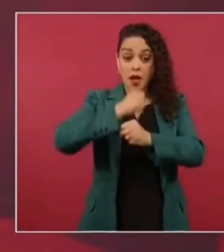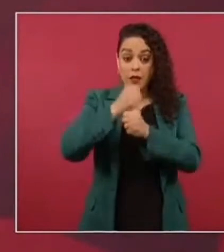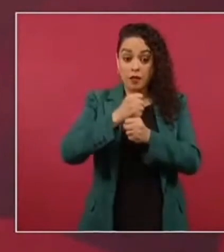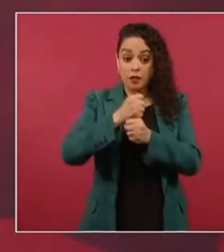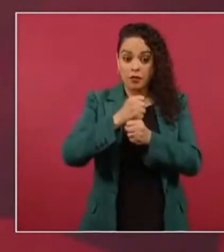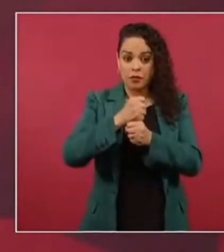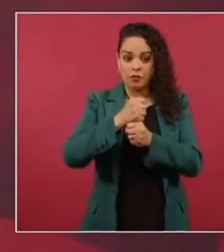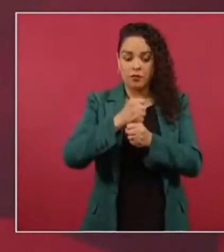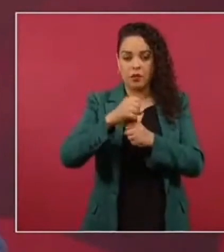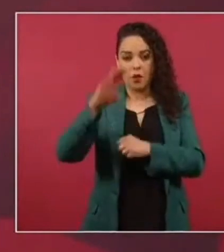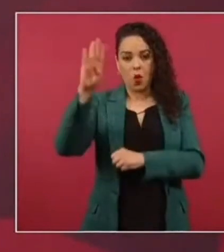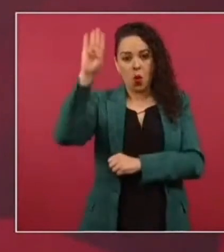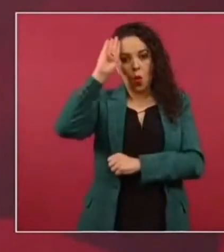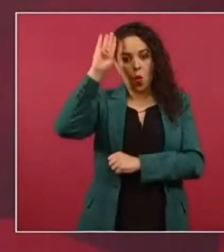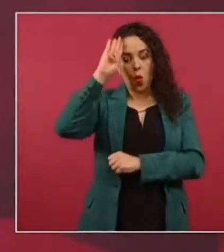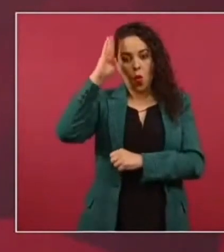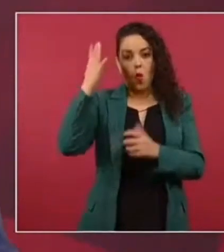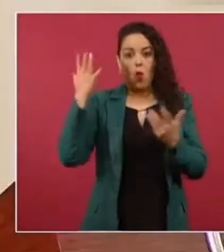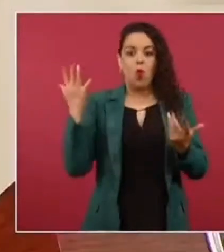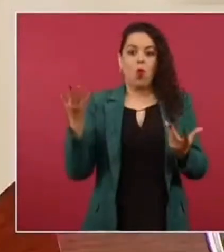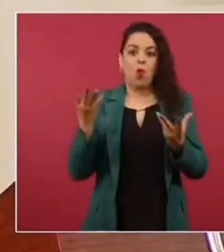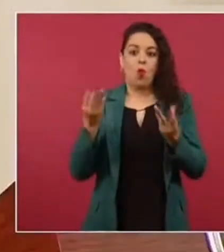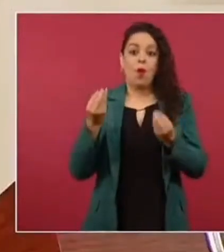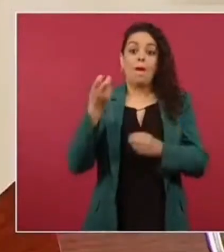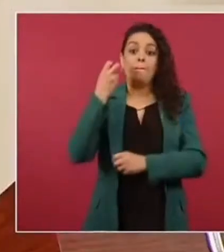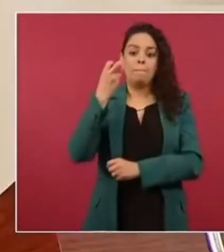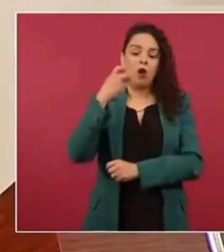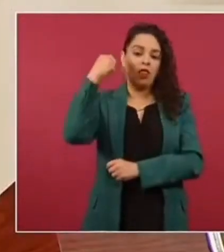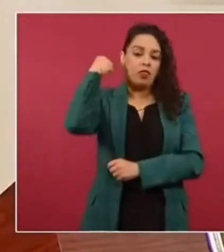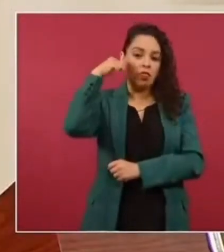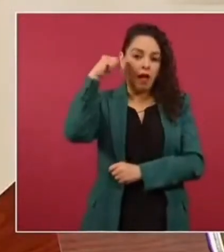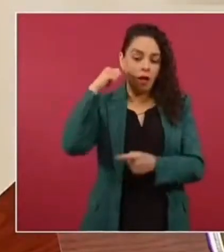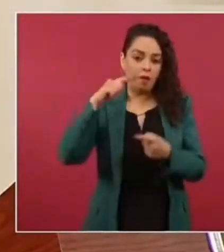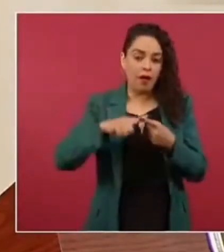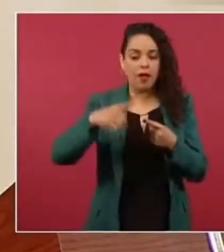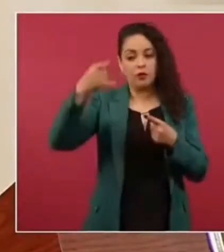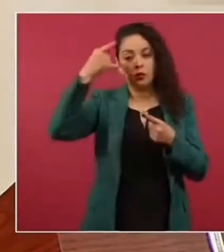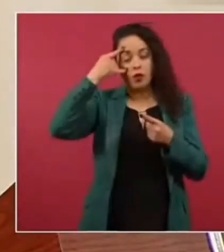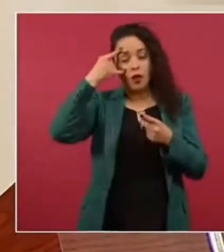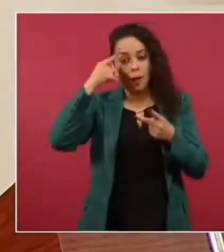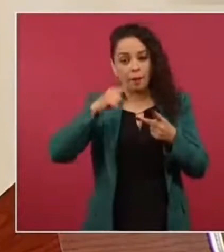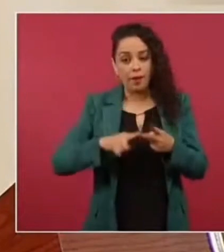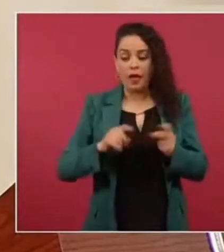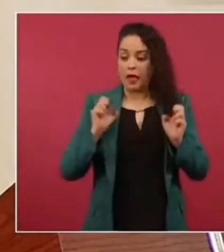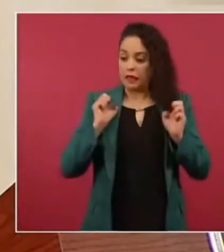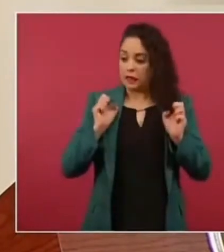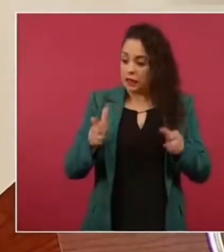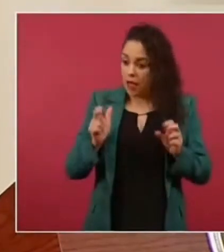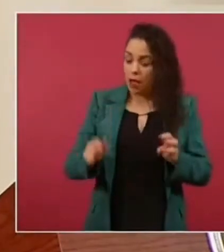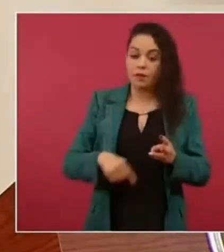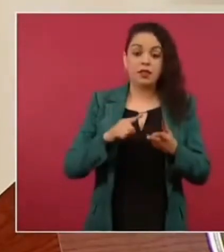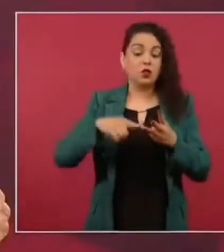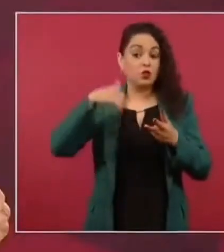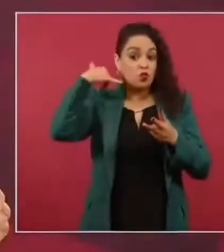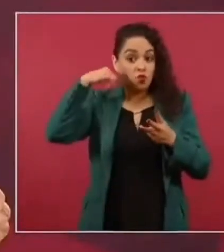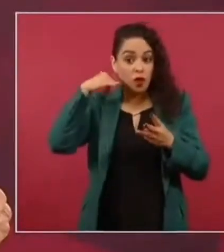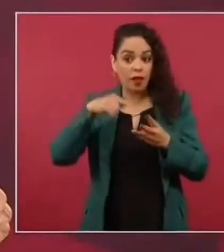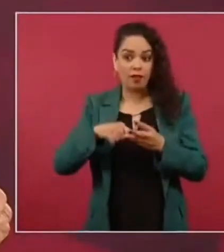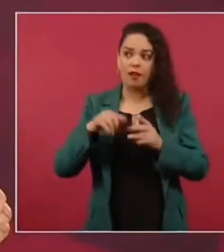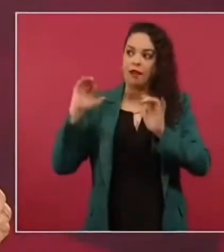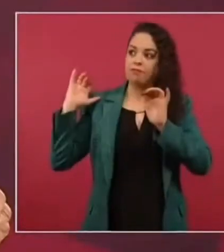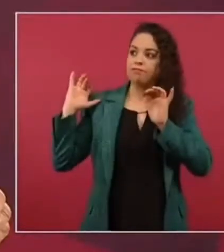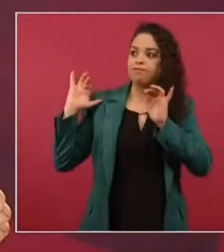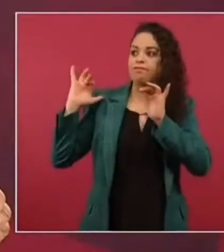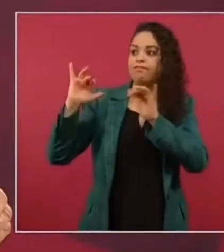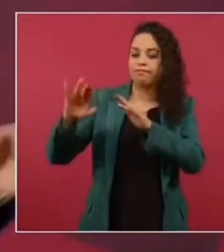Entonces, de Campeche, de Tabasco, de Chiapas, incluso de Yucatán, pero también